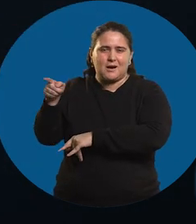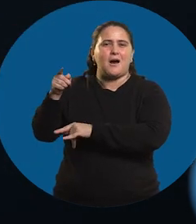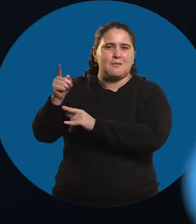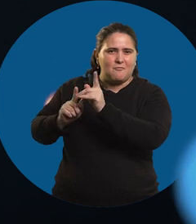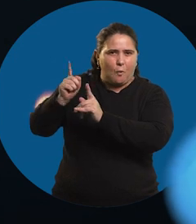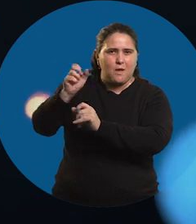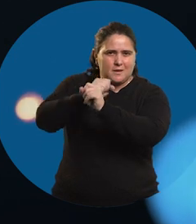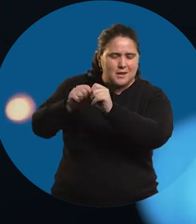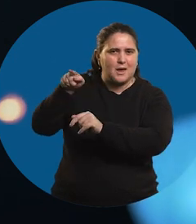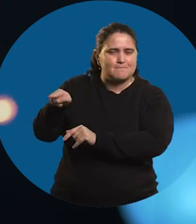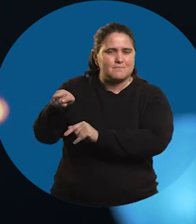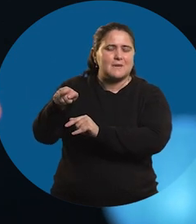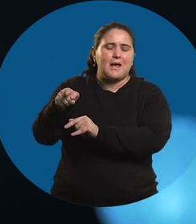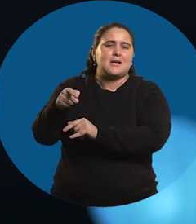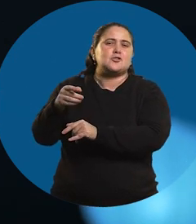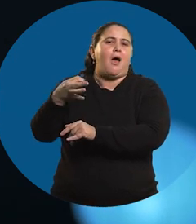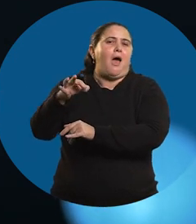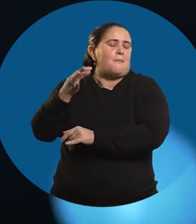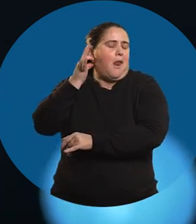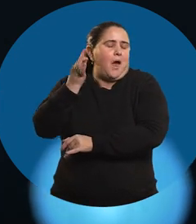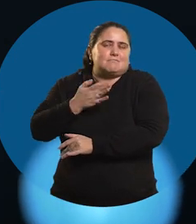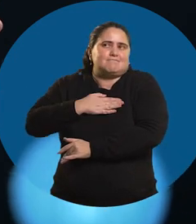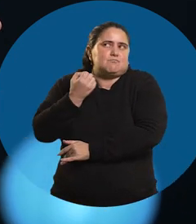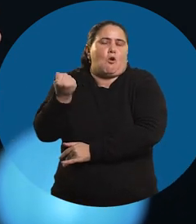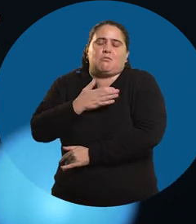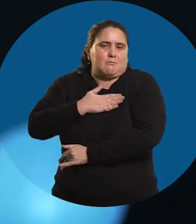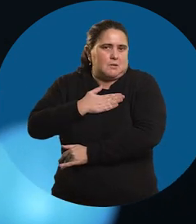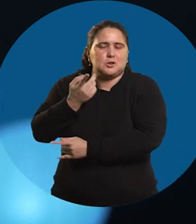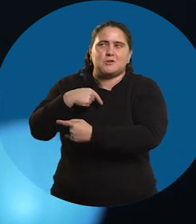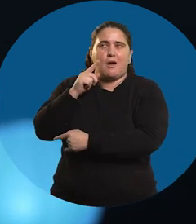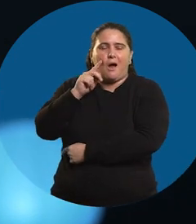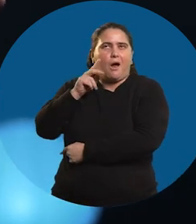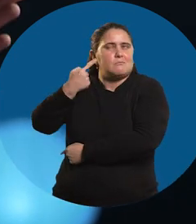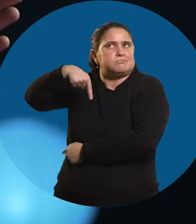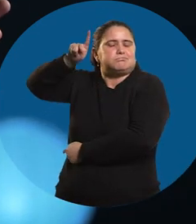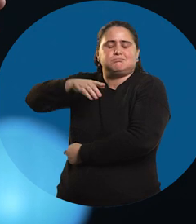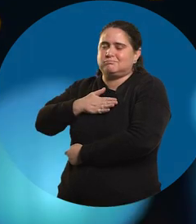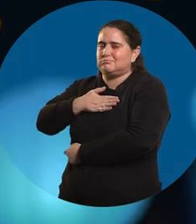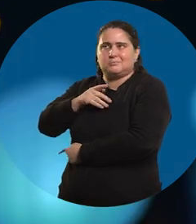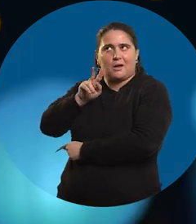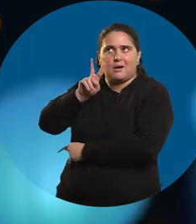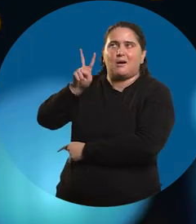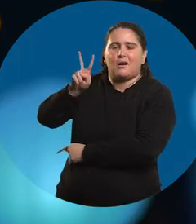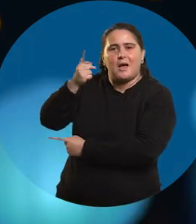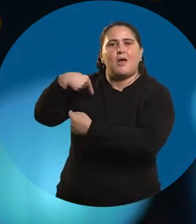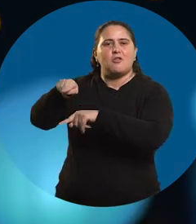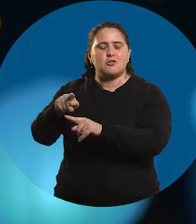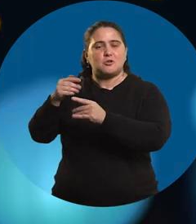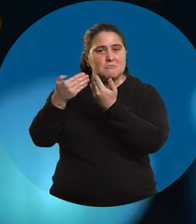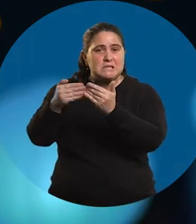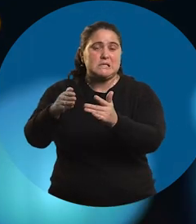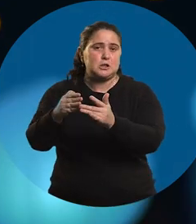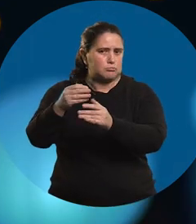Facultad de Ingeniería, entonces mi hermana es lo más importante que tengo en mi vida y la tenía como muy de referente. Y bueno,